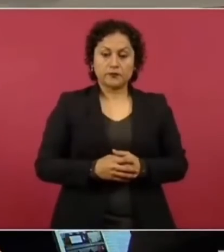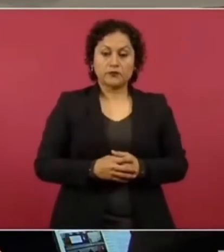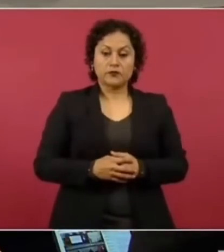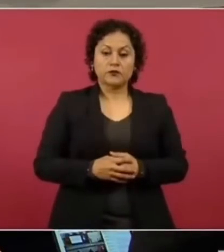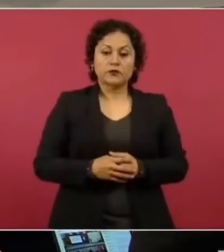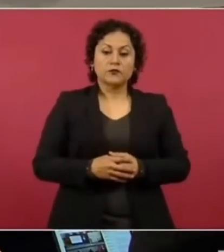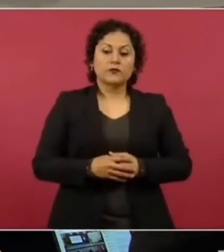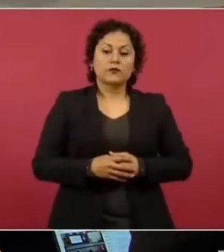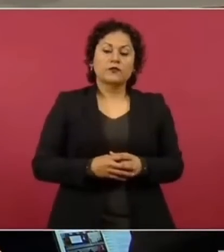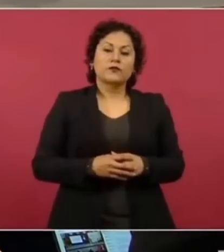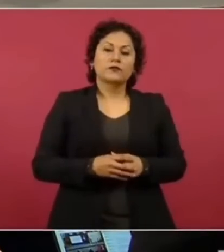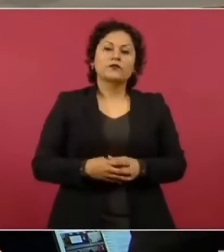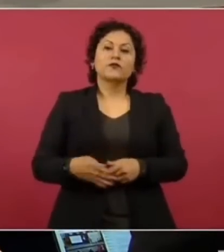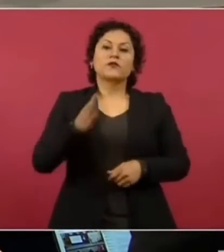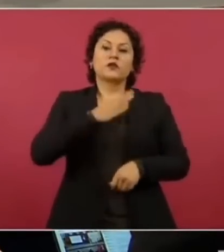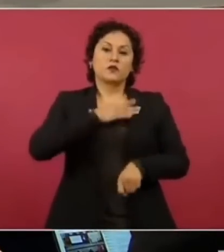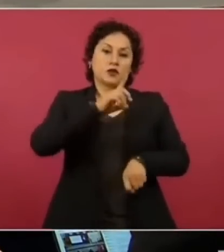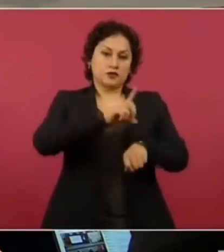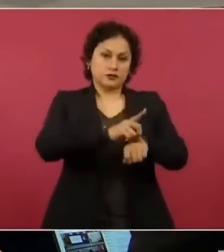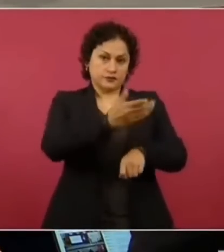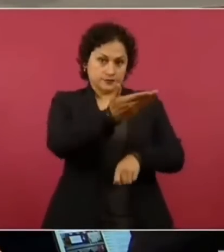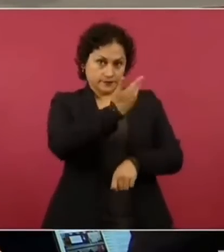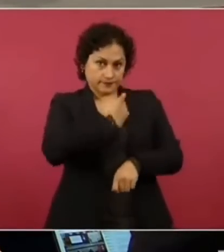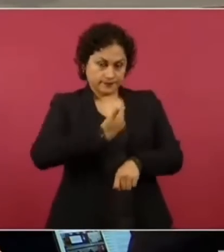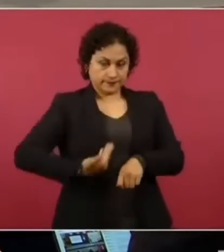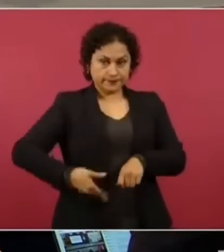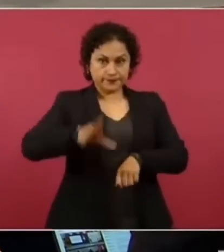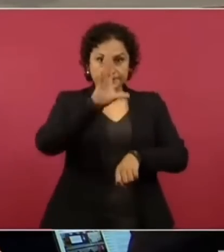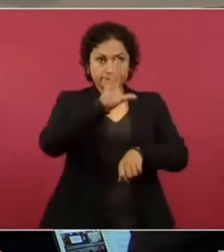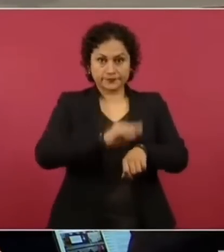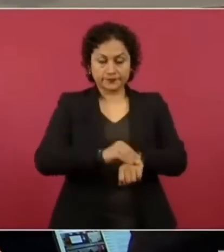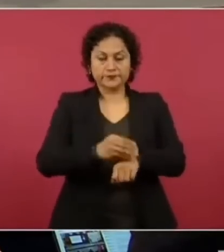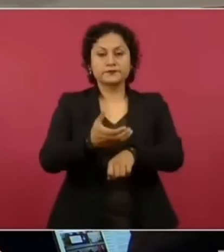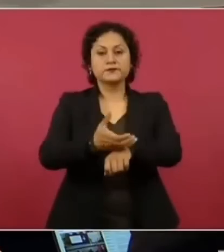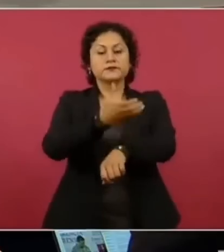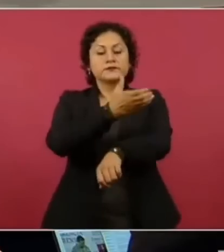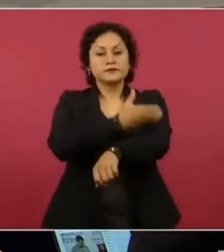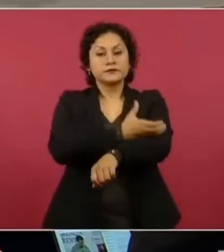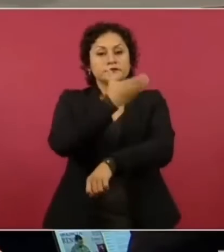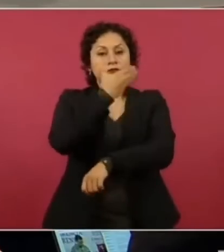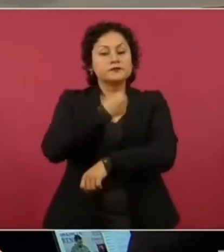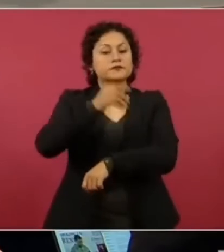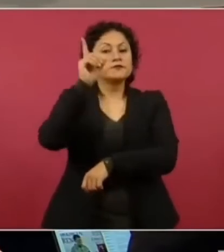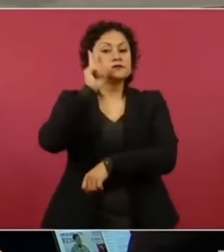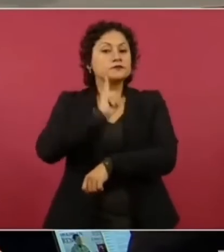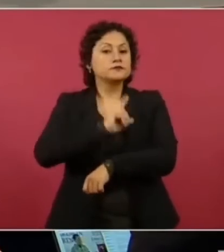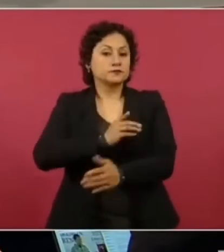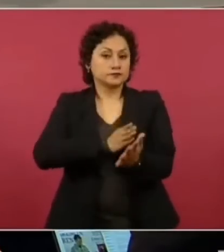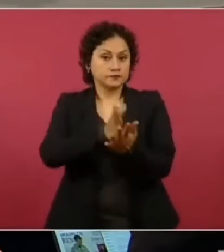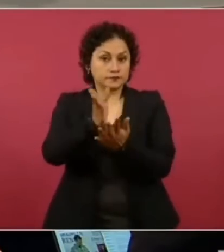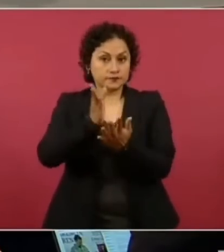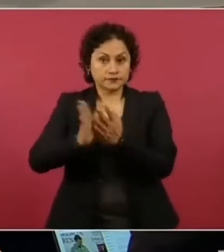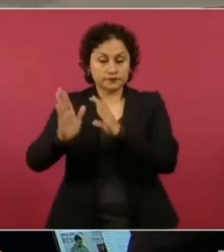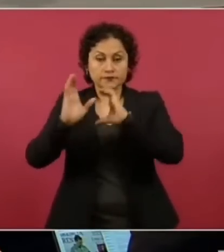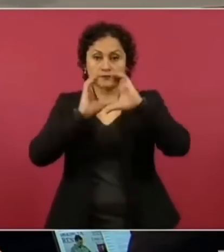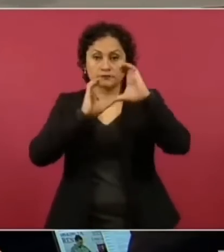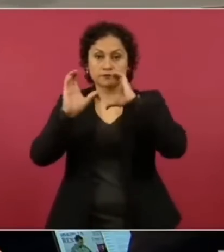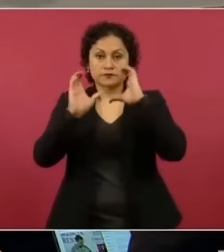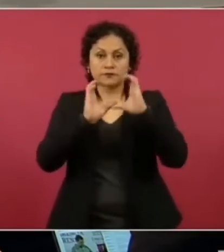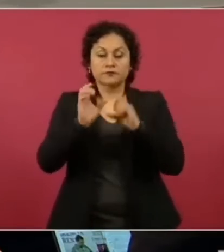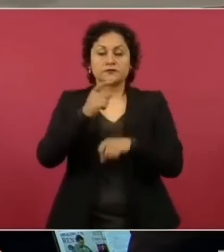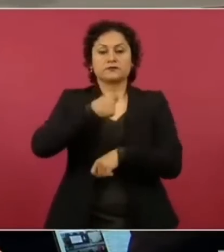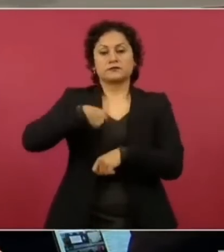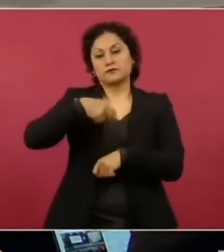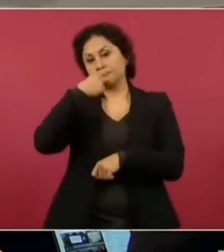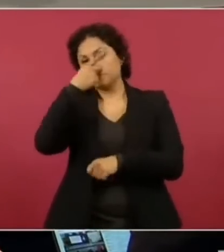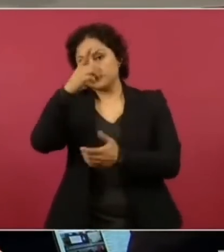Muy buenos días, señor presidente, con su permiso, compañeras y compañeros de los medios de comunicación. Agradecemos este espacio